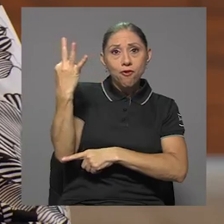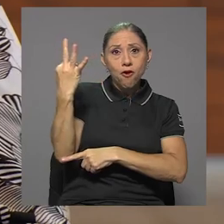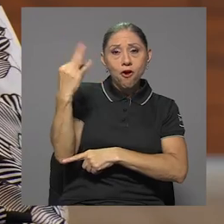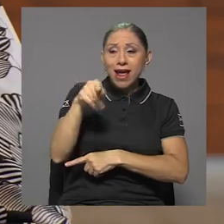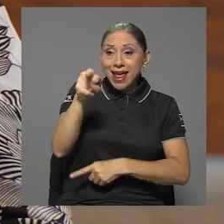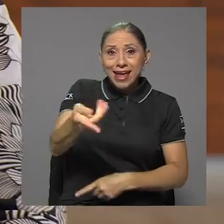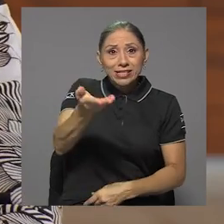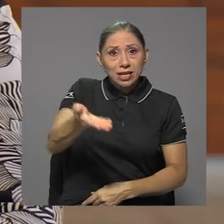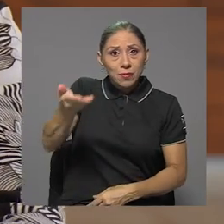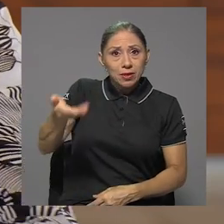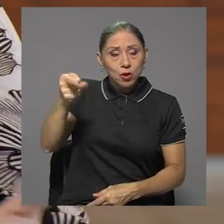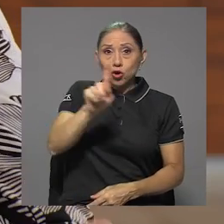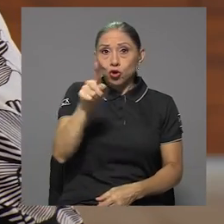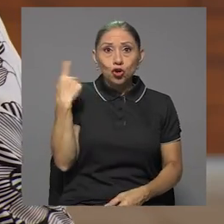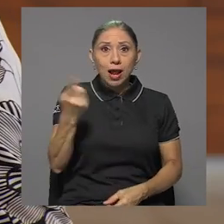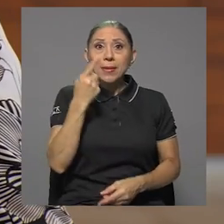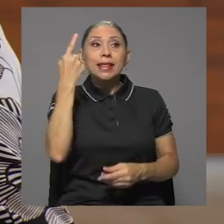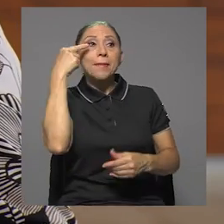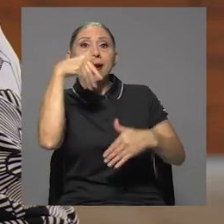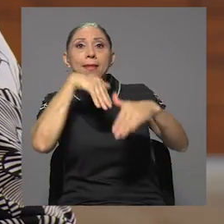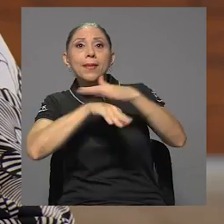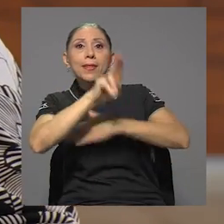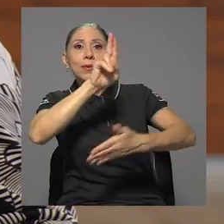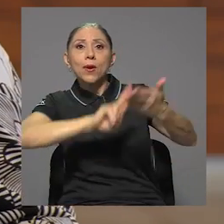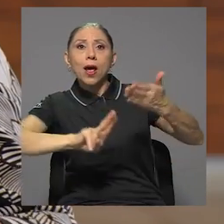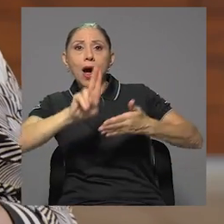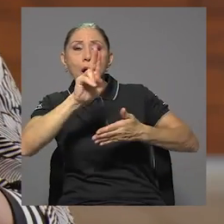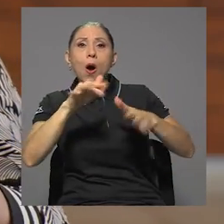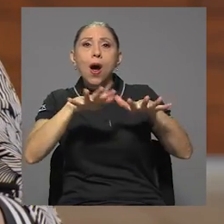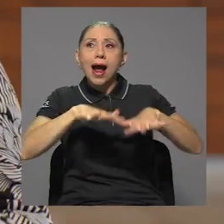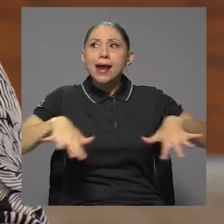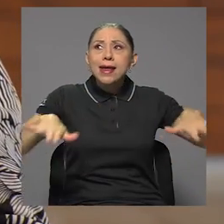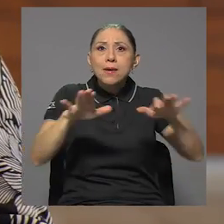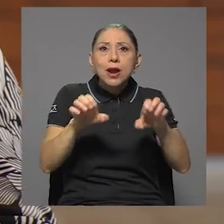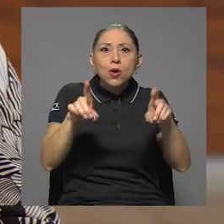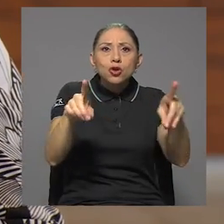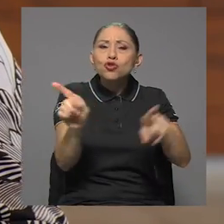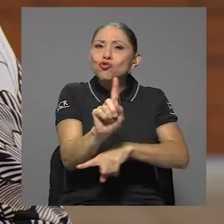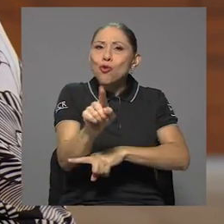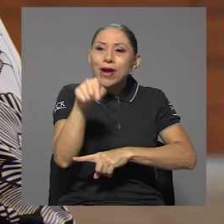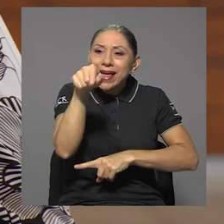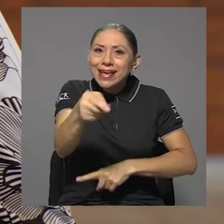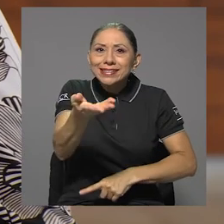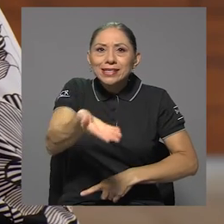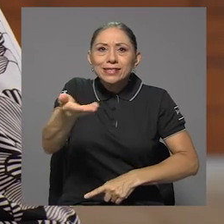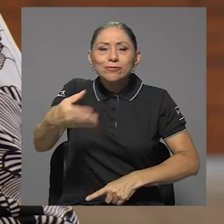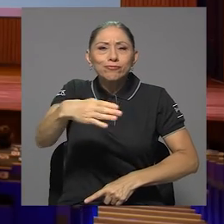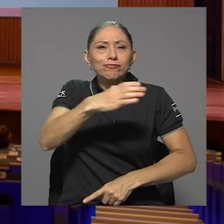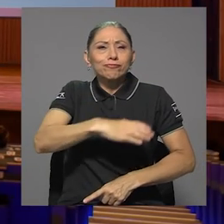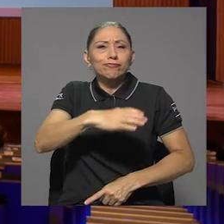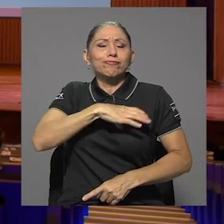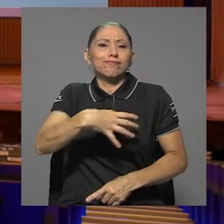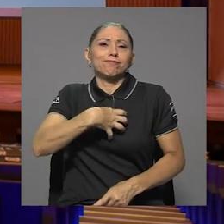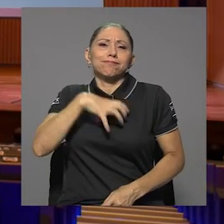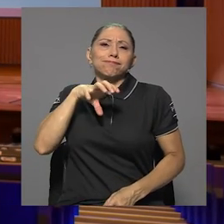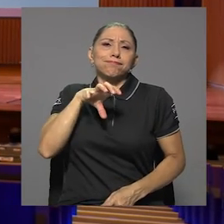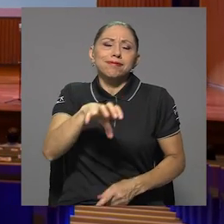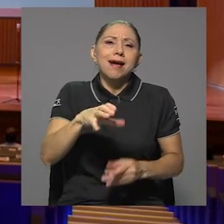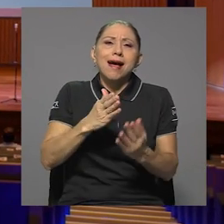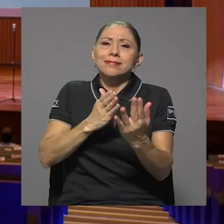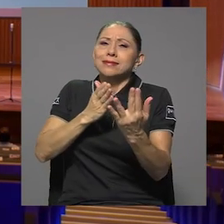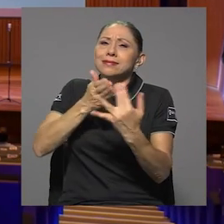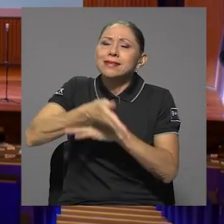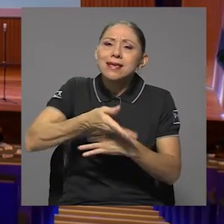patrimonio no solamente para conocimiento de la academia, sino que es un patrimonio que es accesible de manera